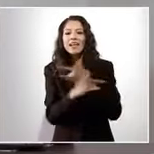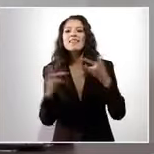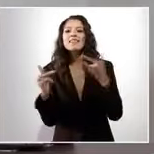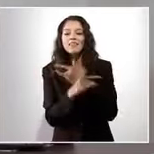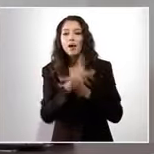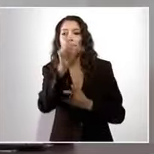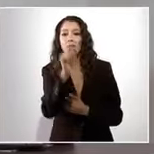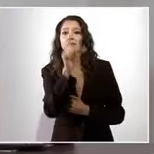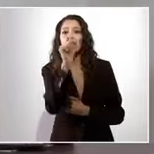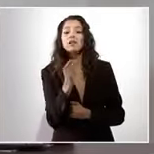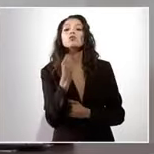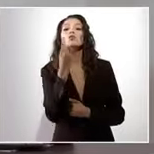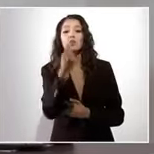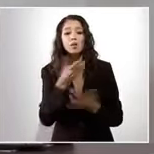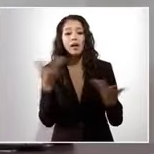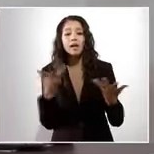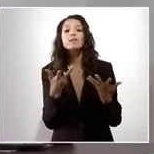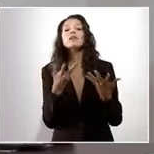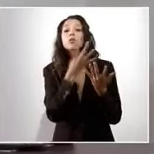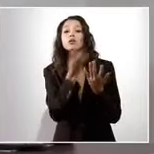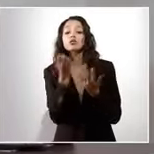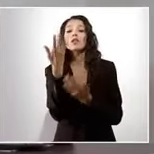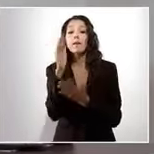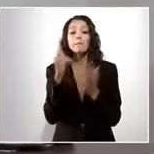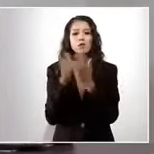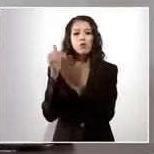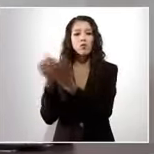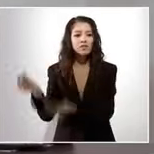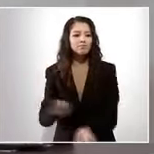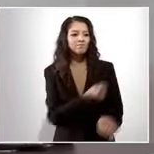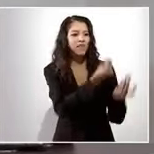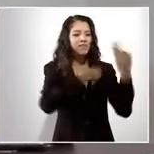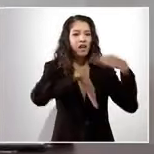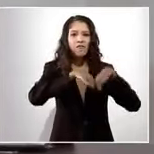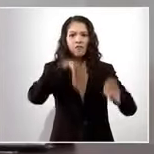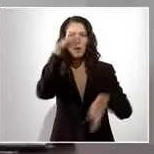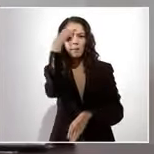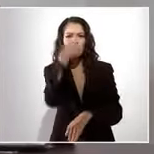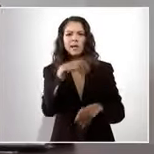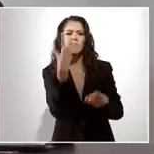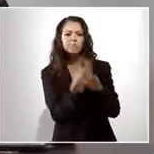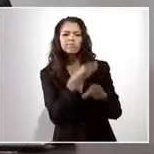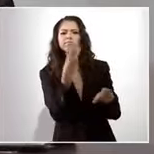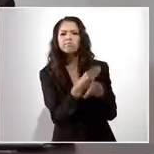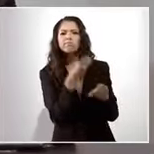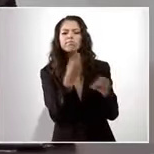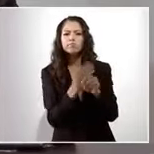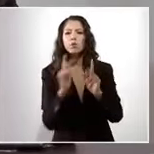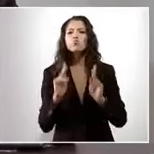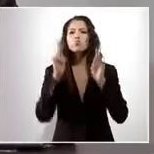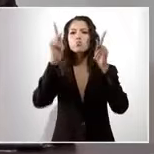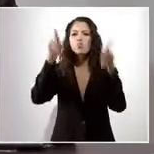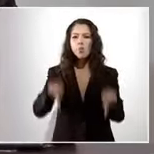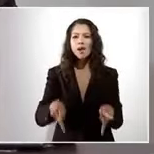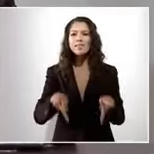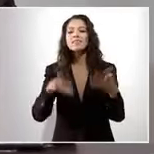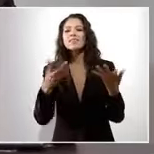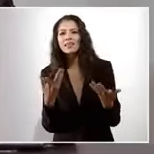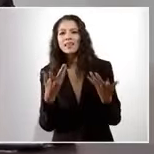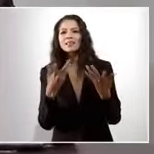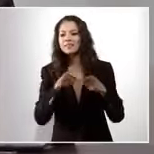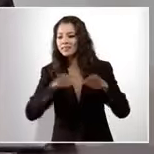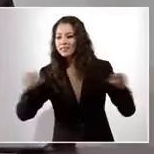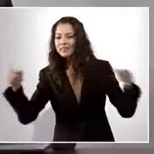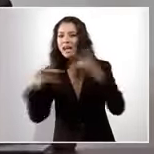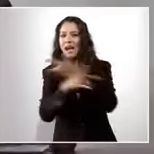destinaron 410 millones de pesos en trabajos de conservación y reconstrucción de puentes, tramos carreteros